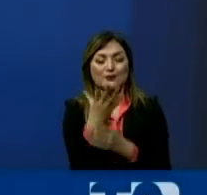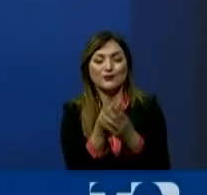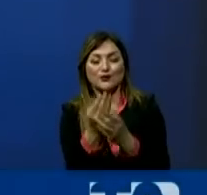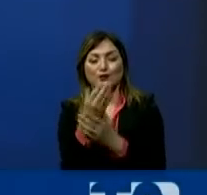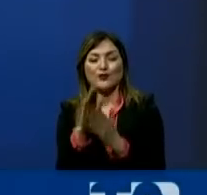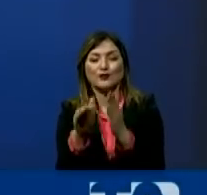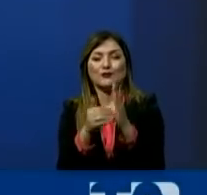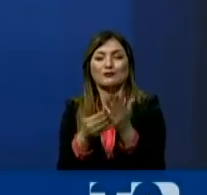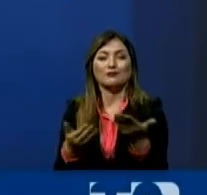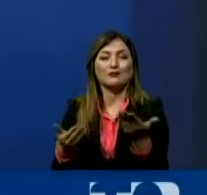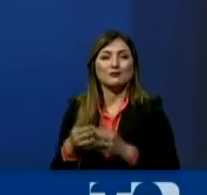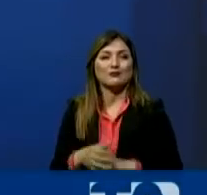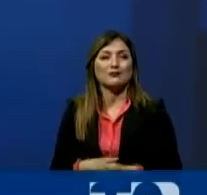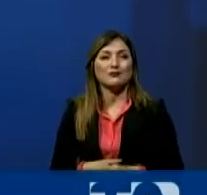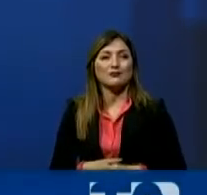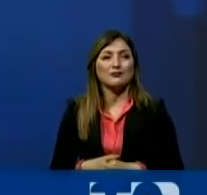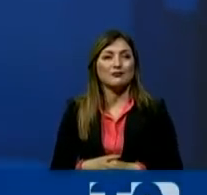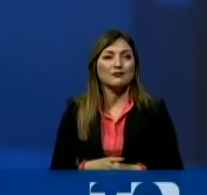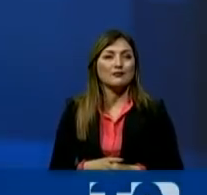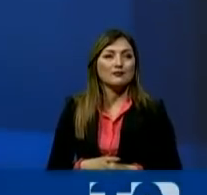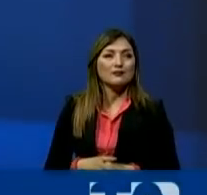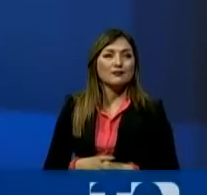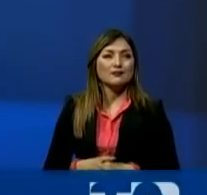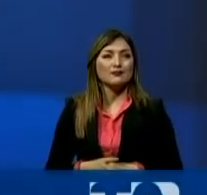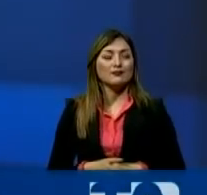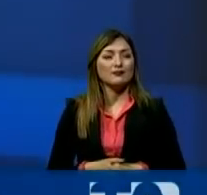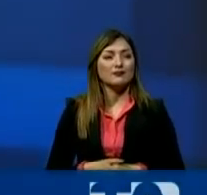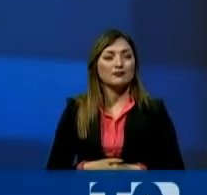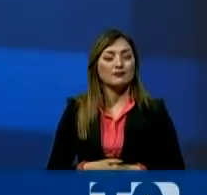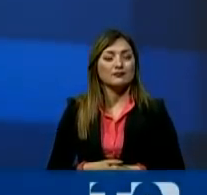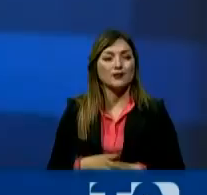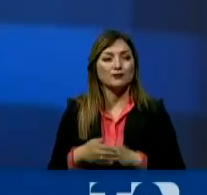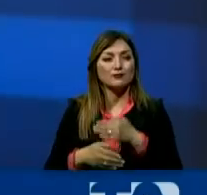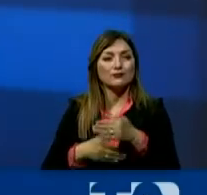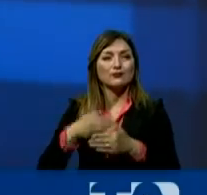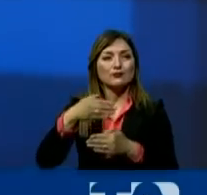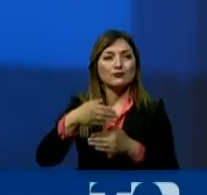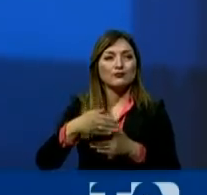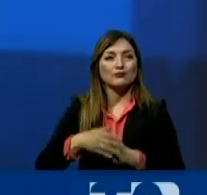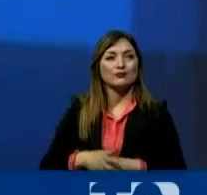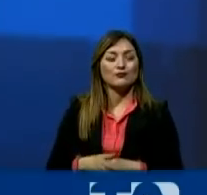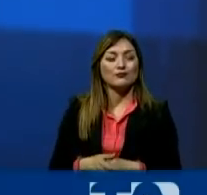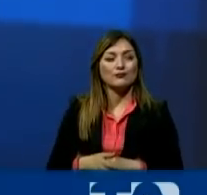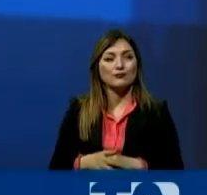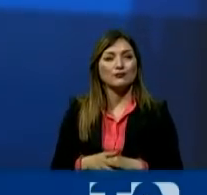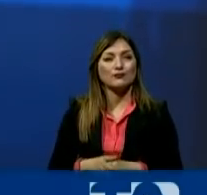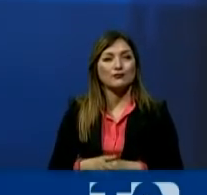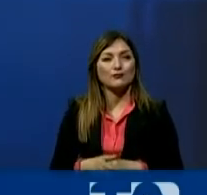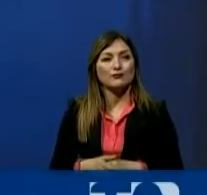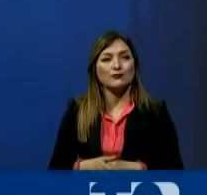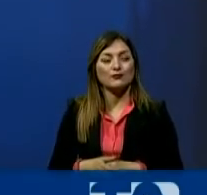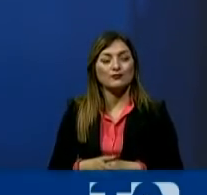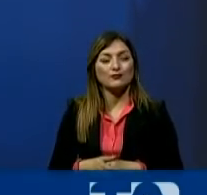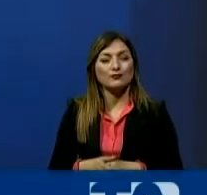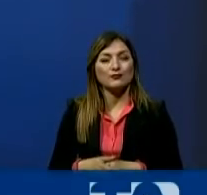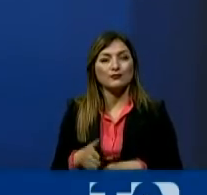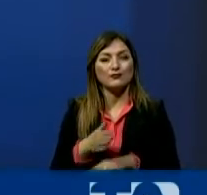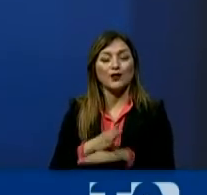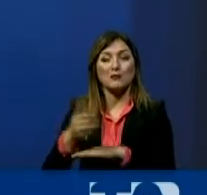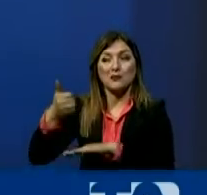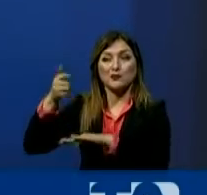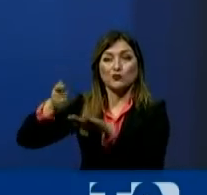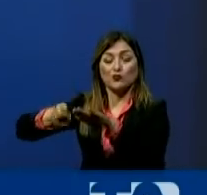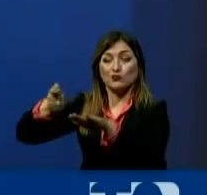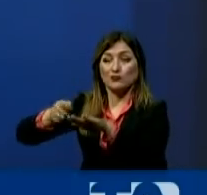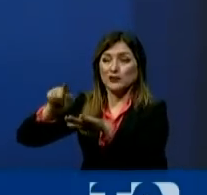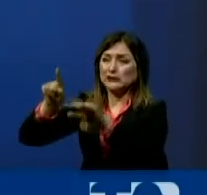muchos vacíos a tal punto que esto queda en el limbo. Por lo menos el procedimiento lo tenemos bajo la consulta que se le hizo